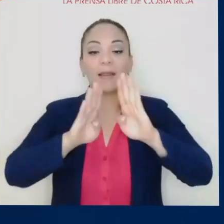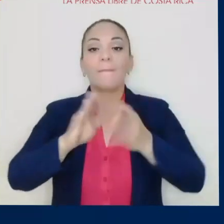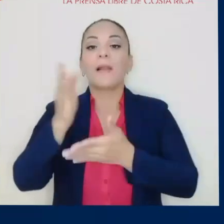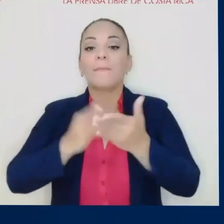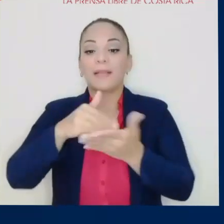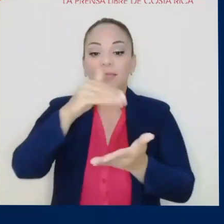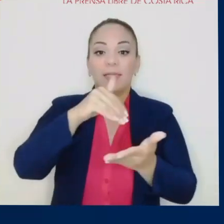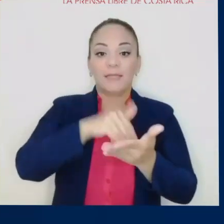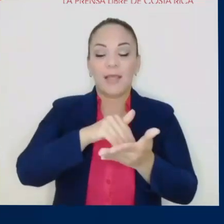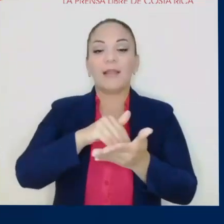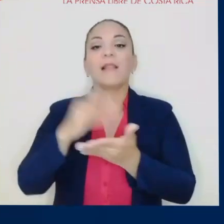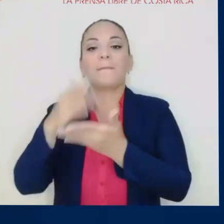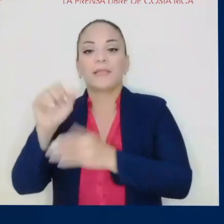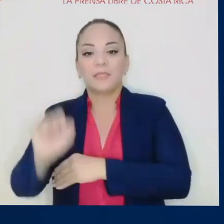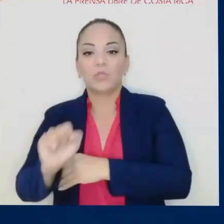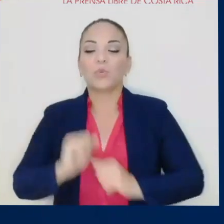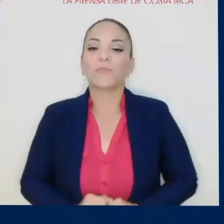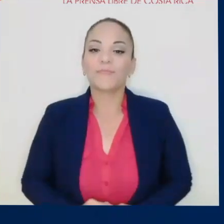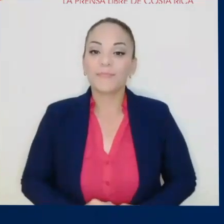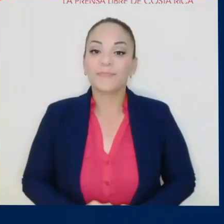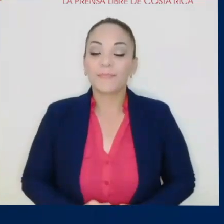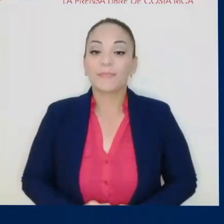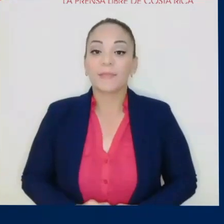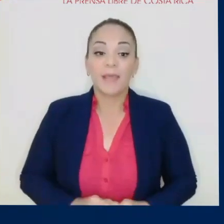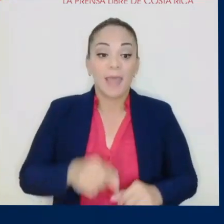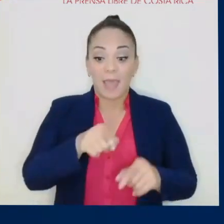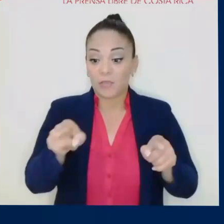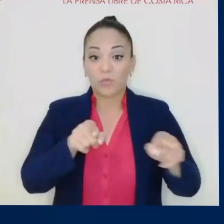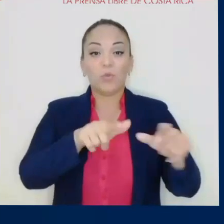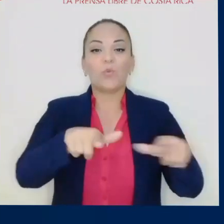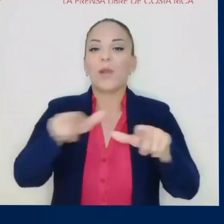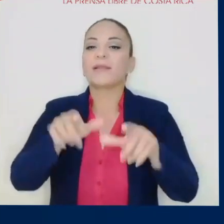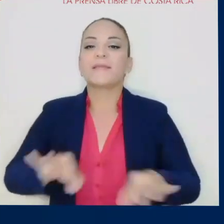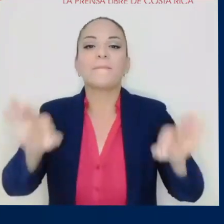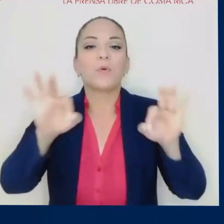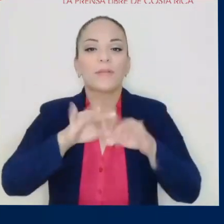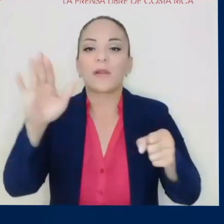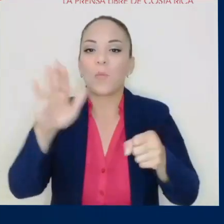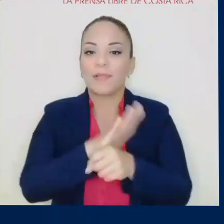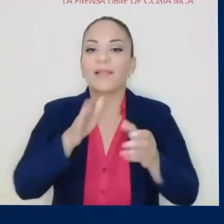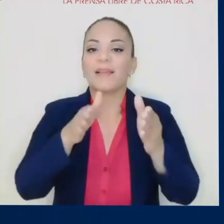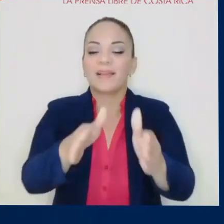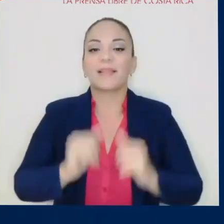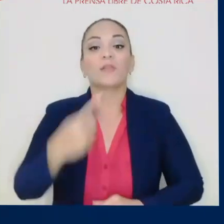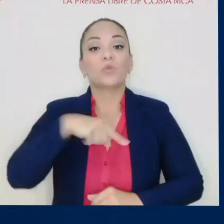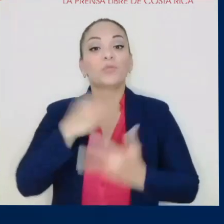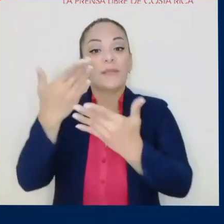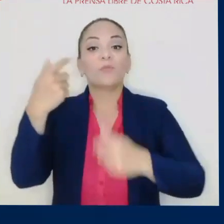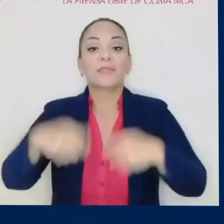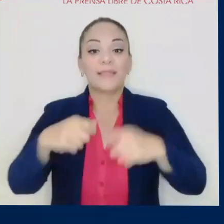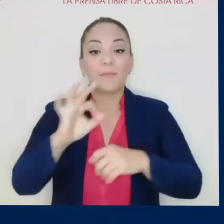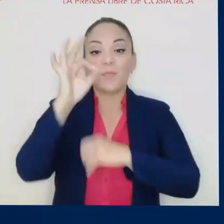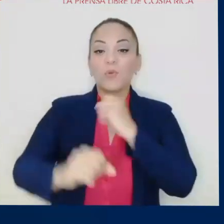licitación para el tramo central y la punta sur. Esos dos segmentos son muy importantes porque entonces completarían la carretera.